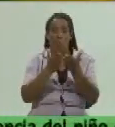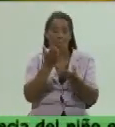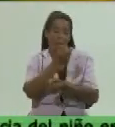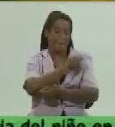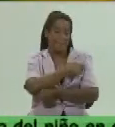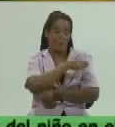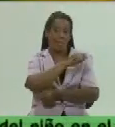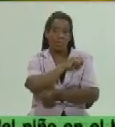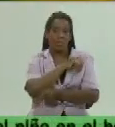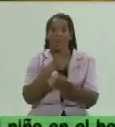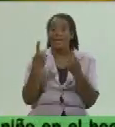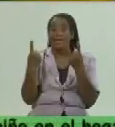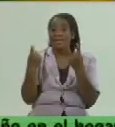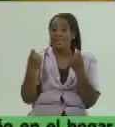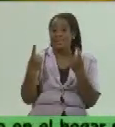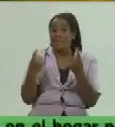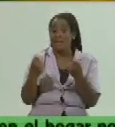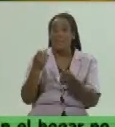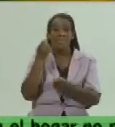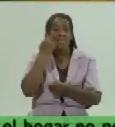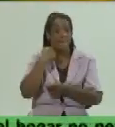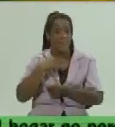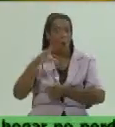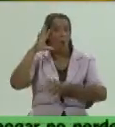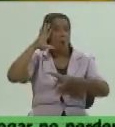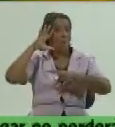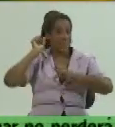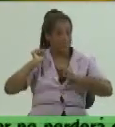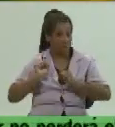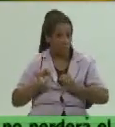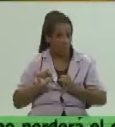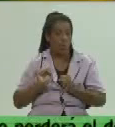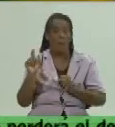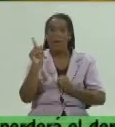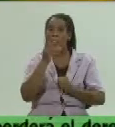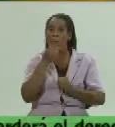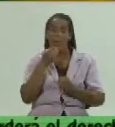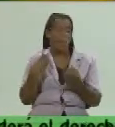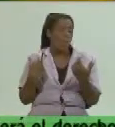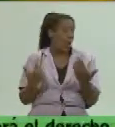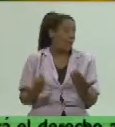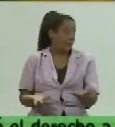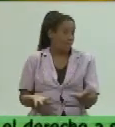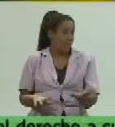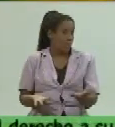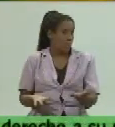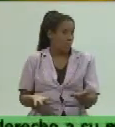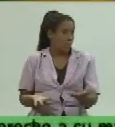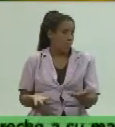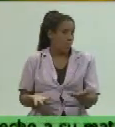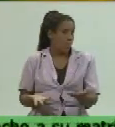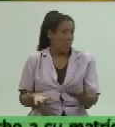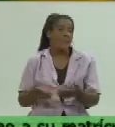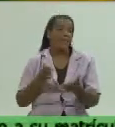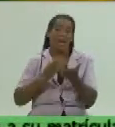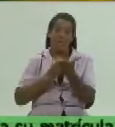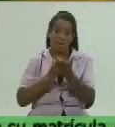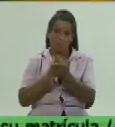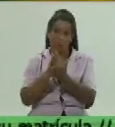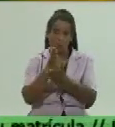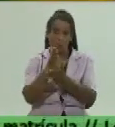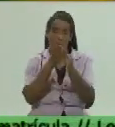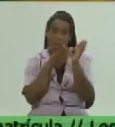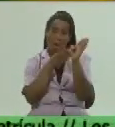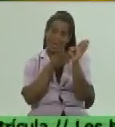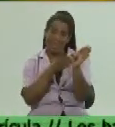la necesidad de más comprensión de que no podemos cansarnos de que hay que continuar con la disciplina con la